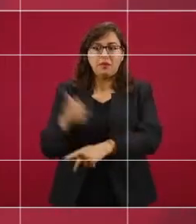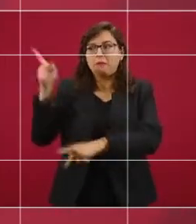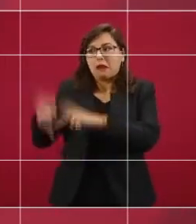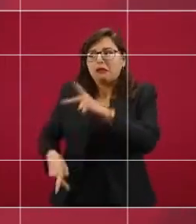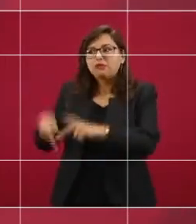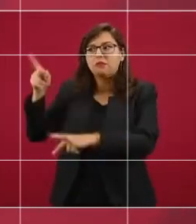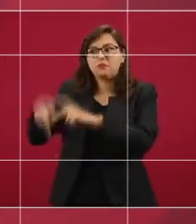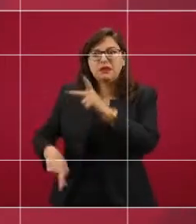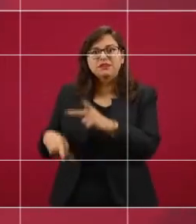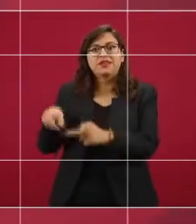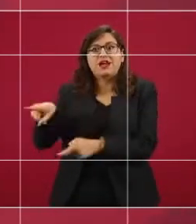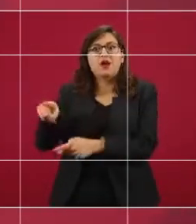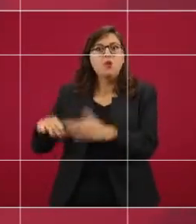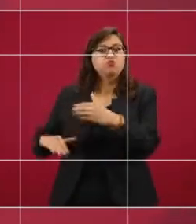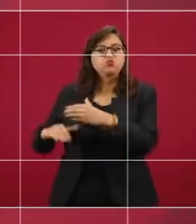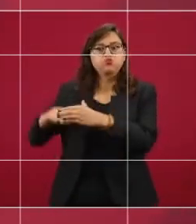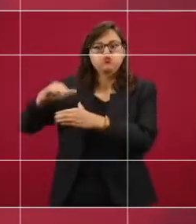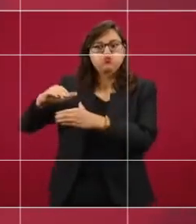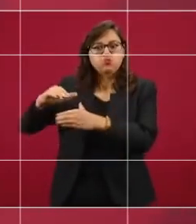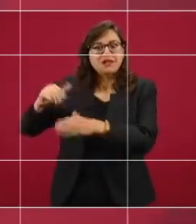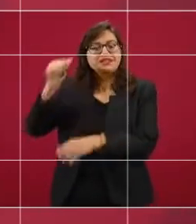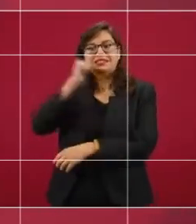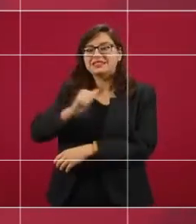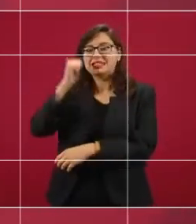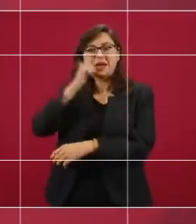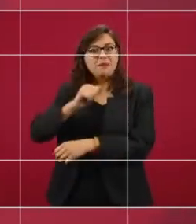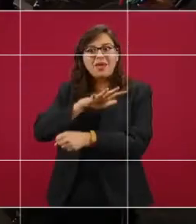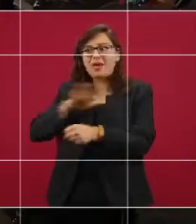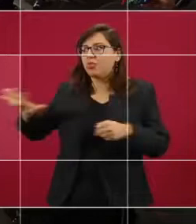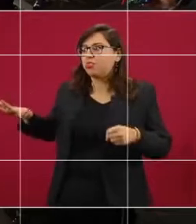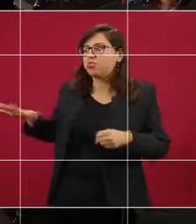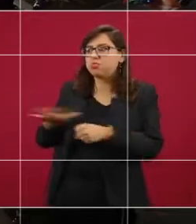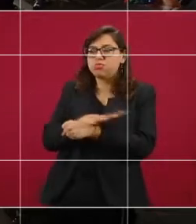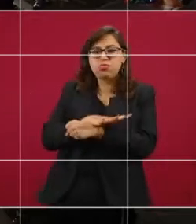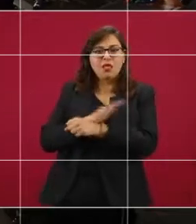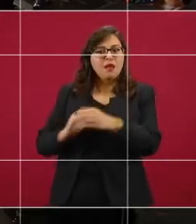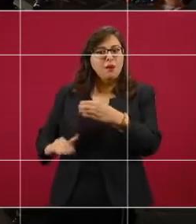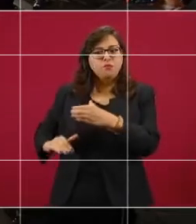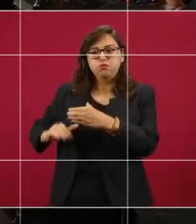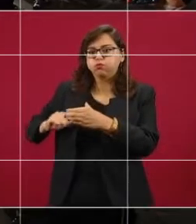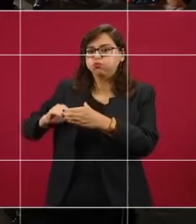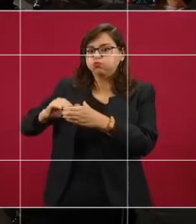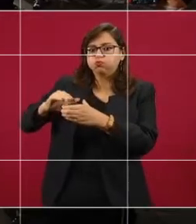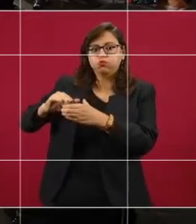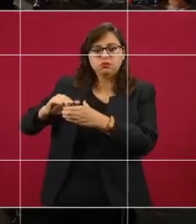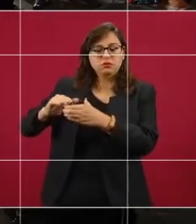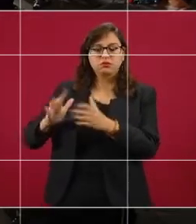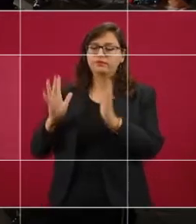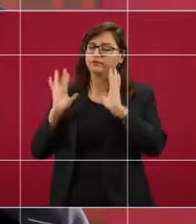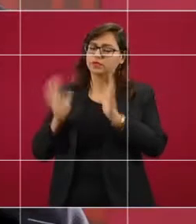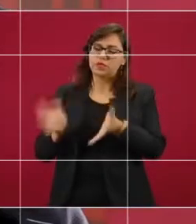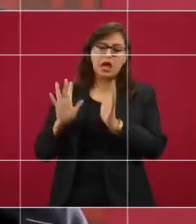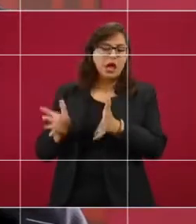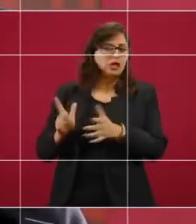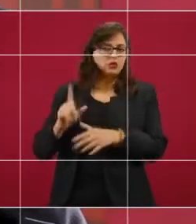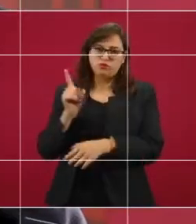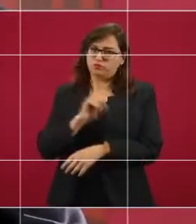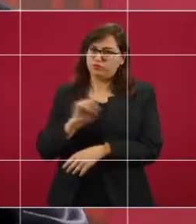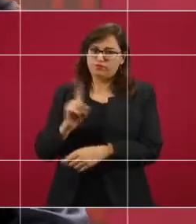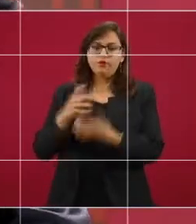siempre se mantienen llenos los vasos de estas presas. Eso ya se va a resolver